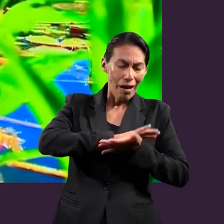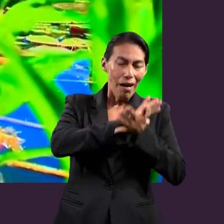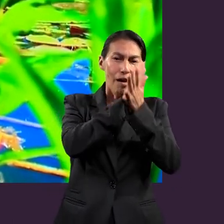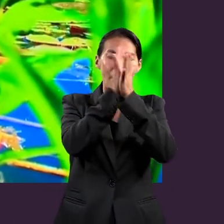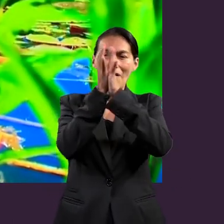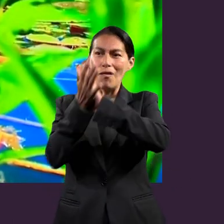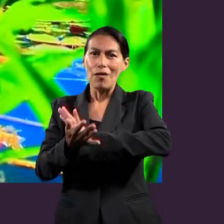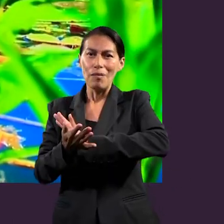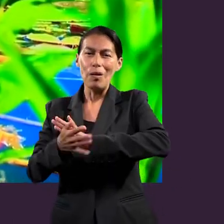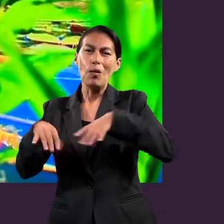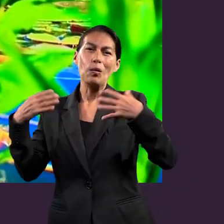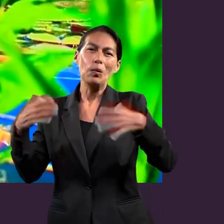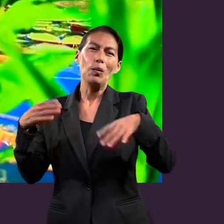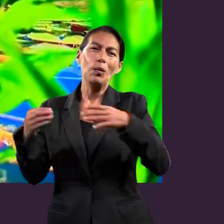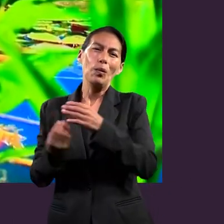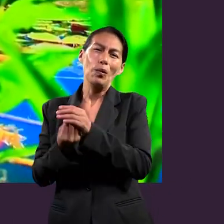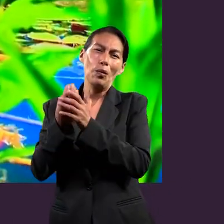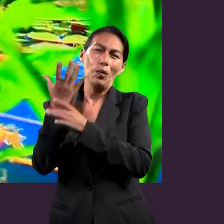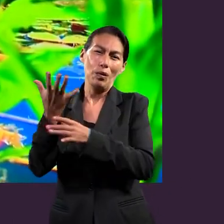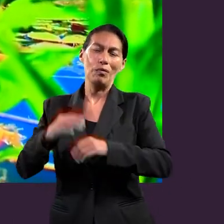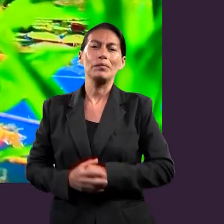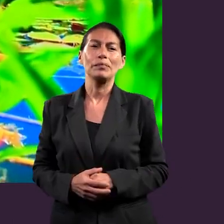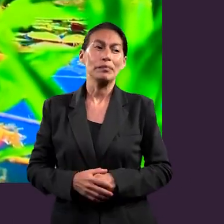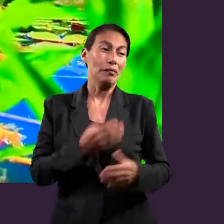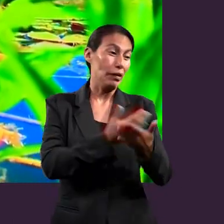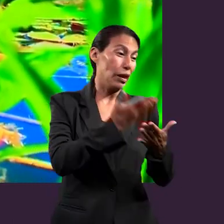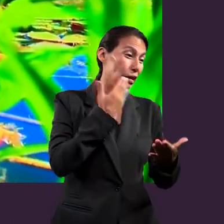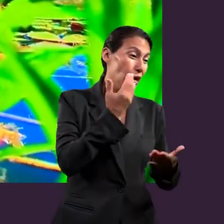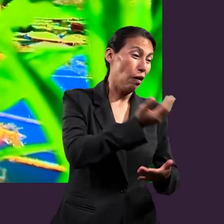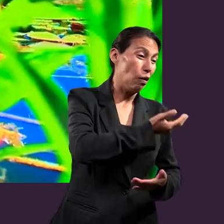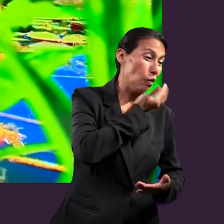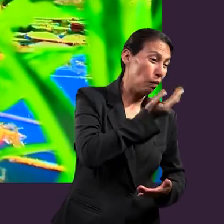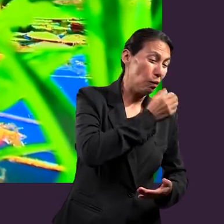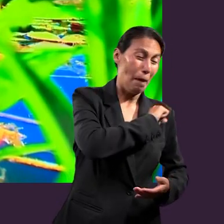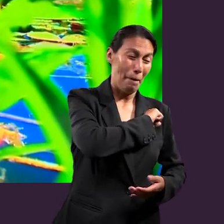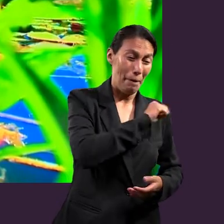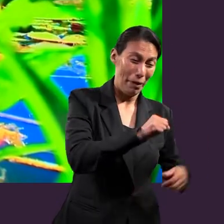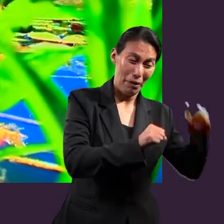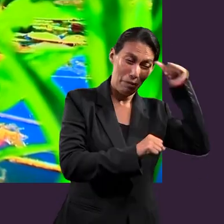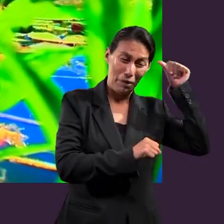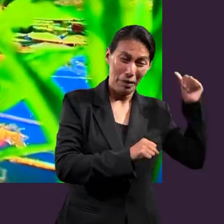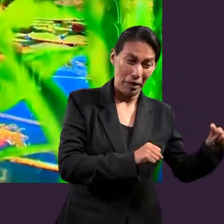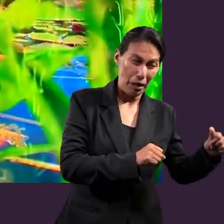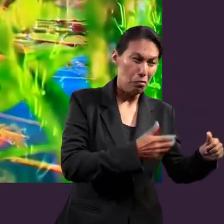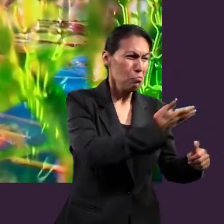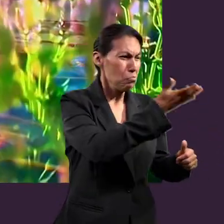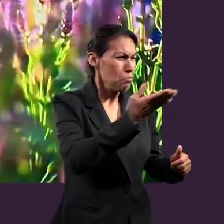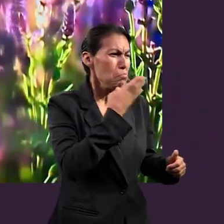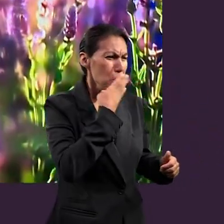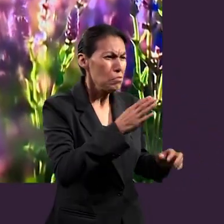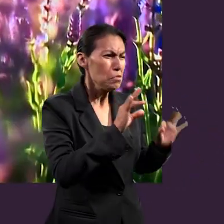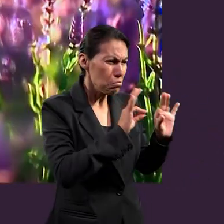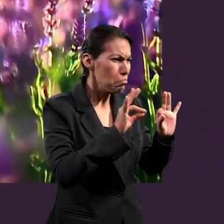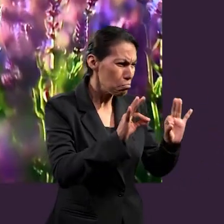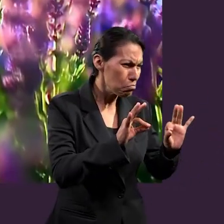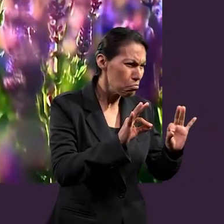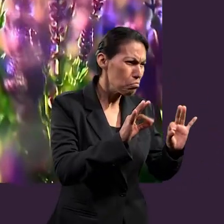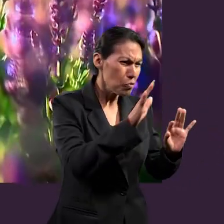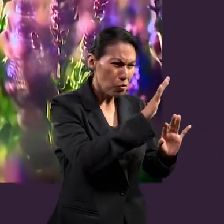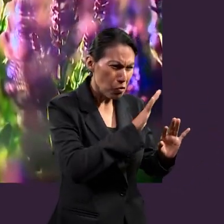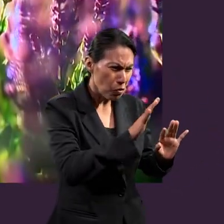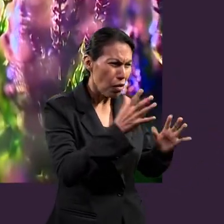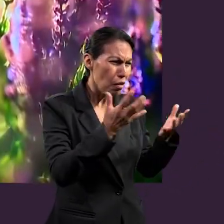el poder de Cristo. Y sí, cuando leemos aquí, tenían unas conductas inmorales. Socialmente era aceptable.